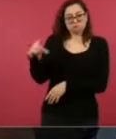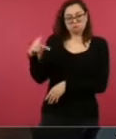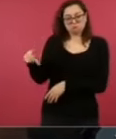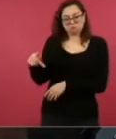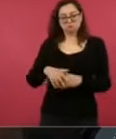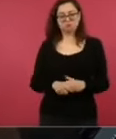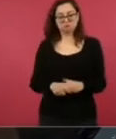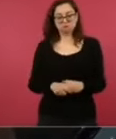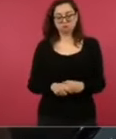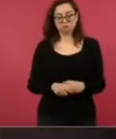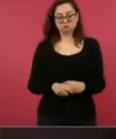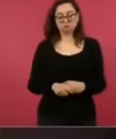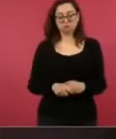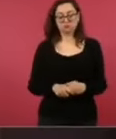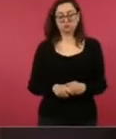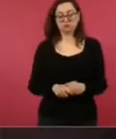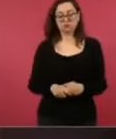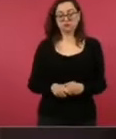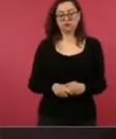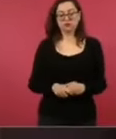presentar su plan.